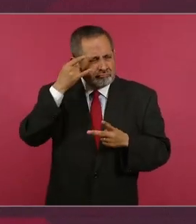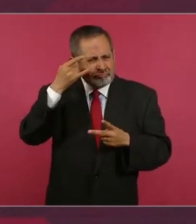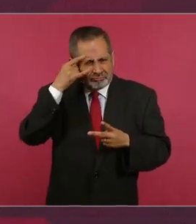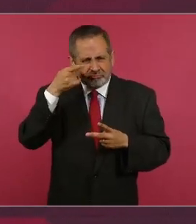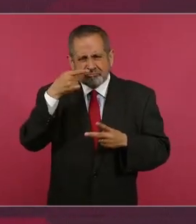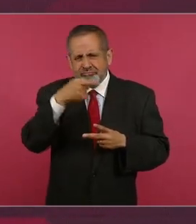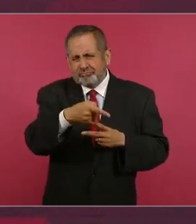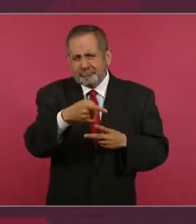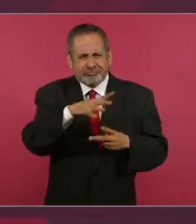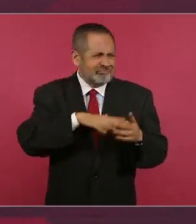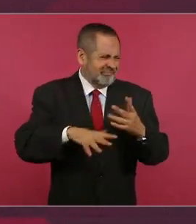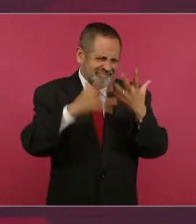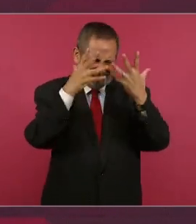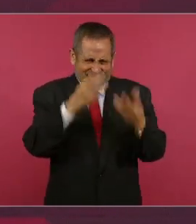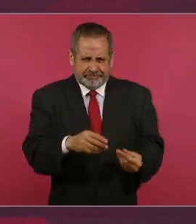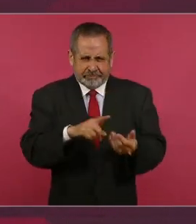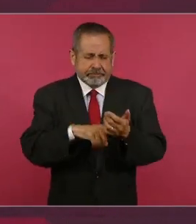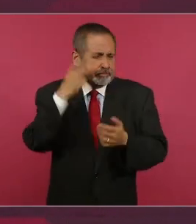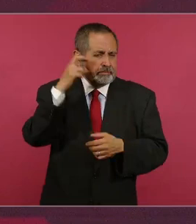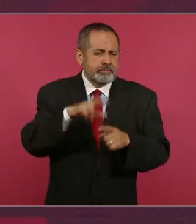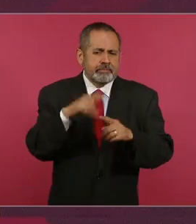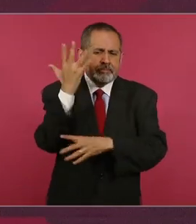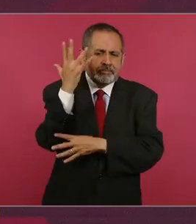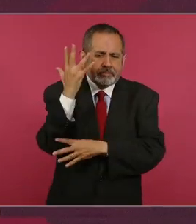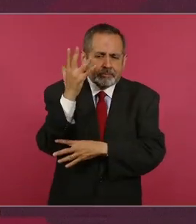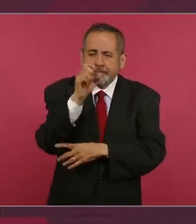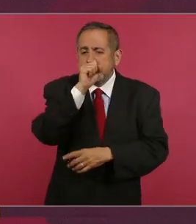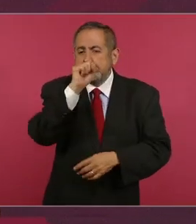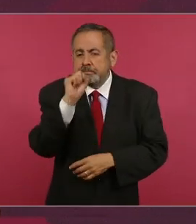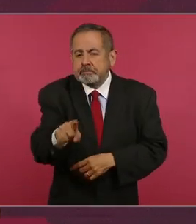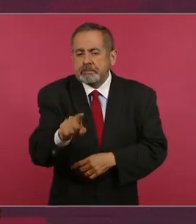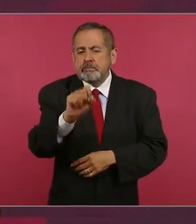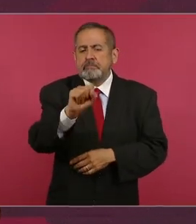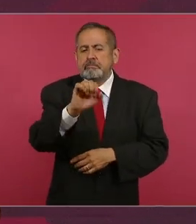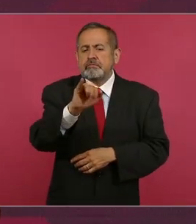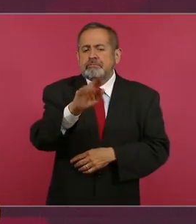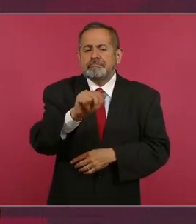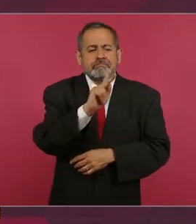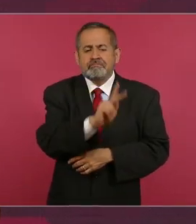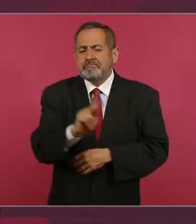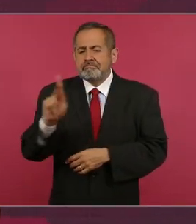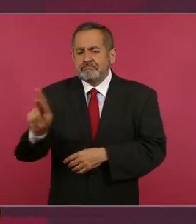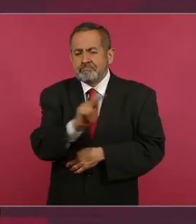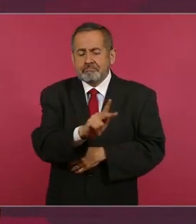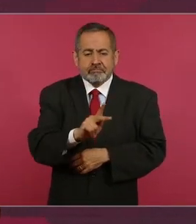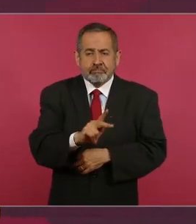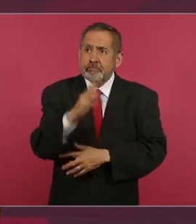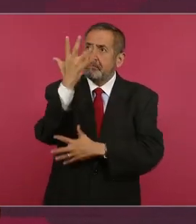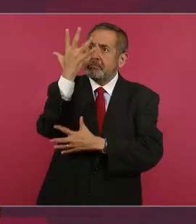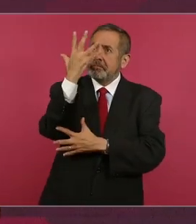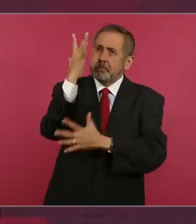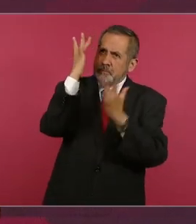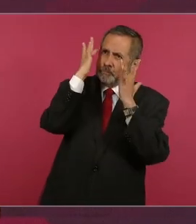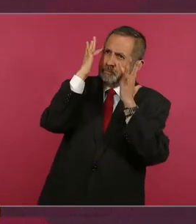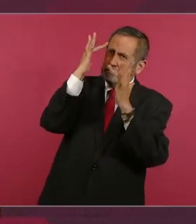y en Quintana Roo? La ceiba, árbol sagrado